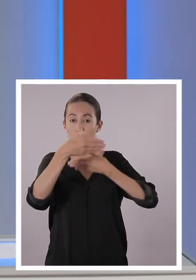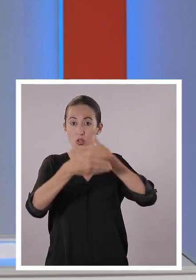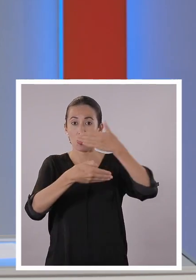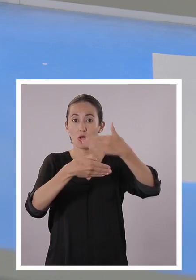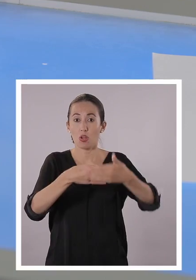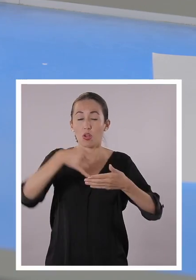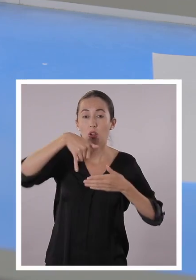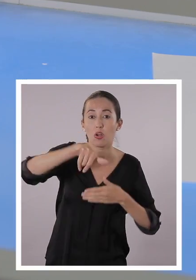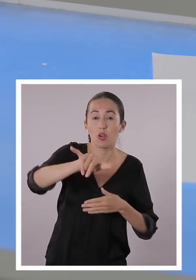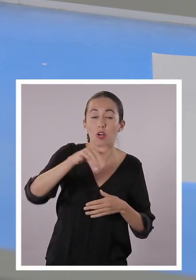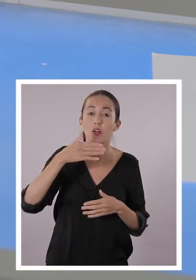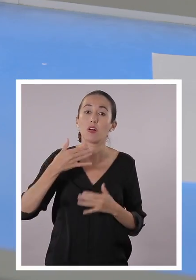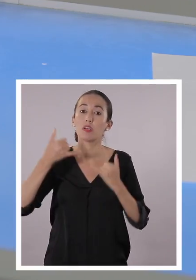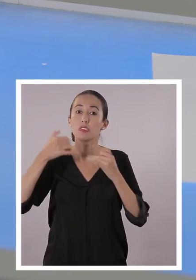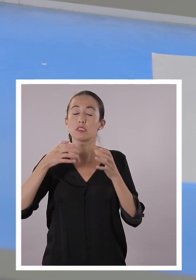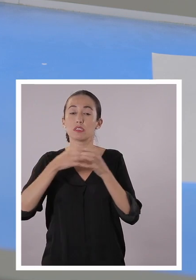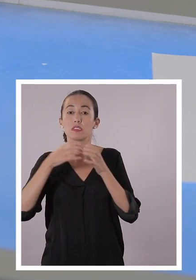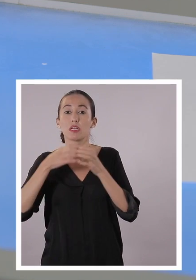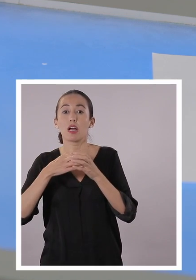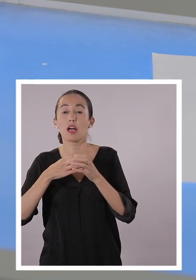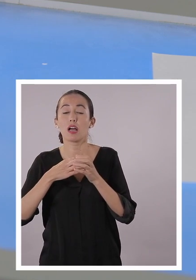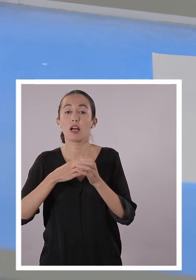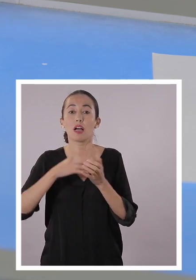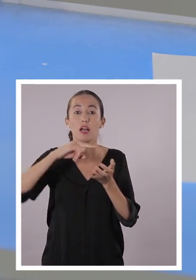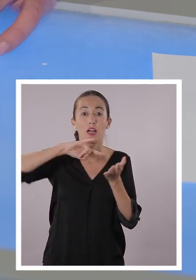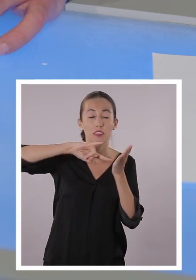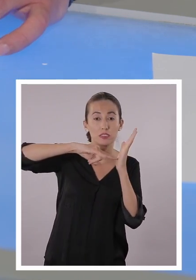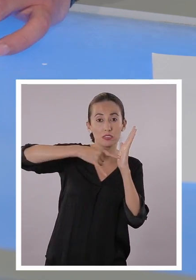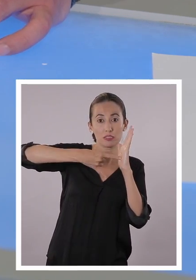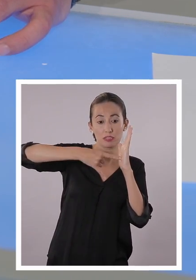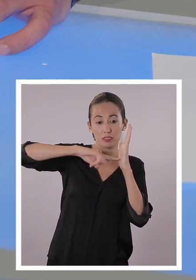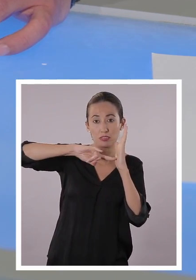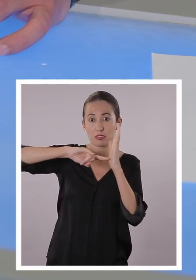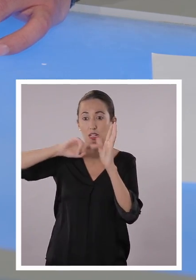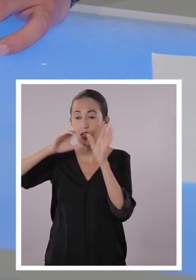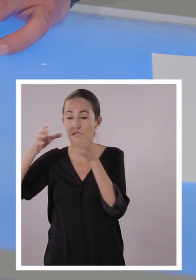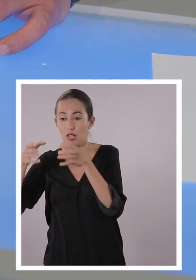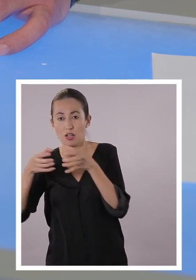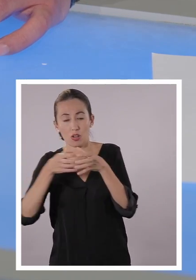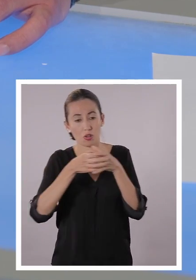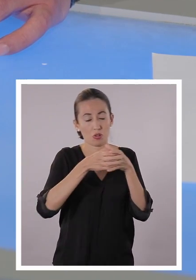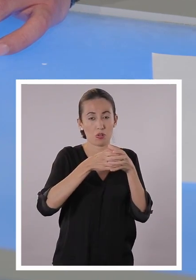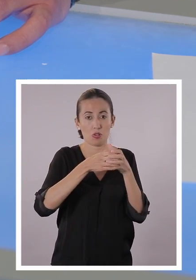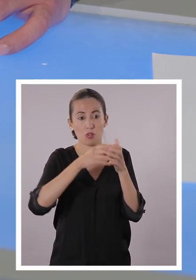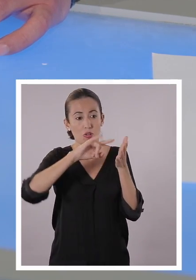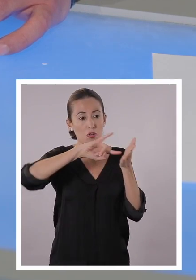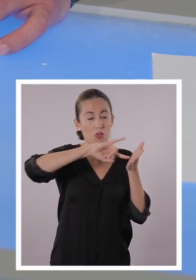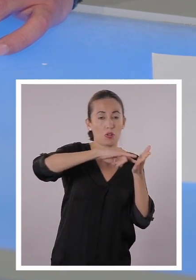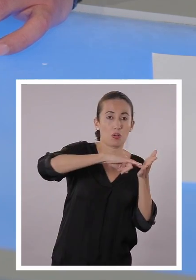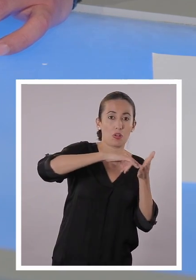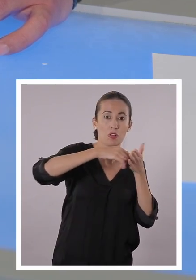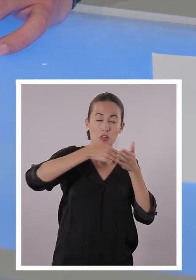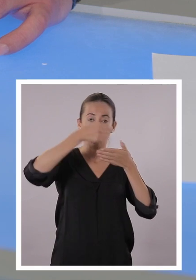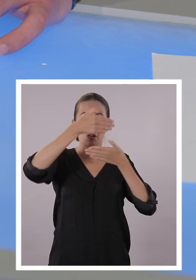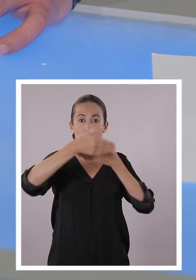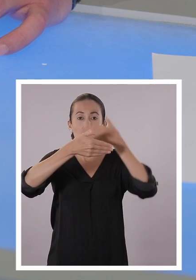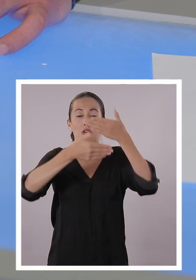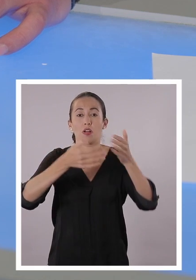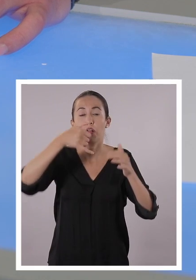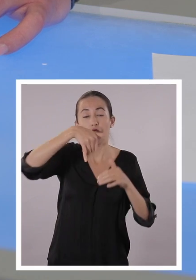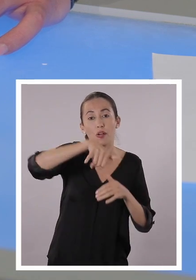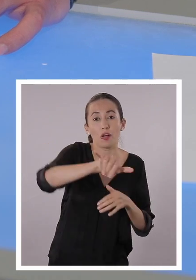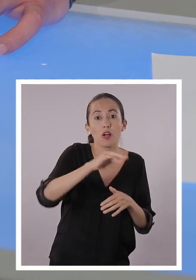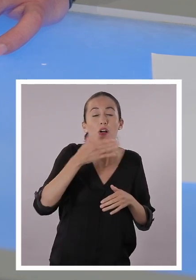asentamos y vamos señalando. Por acá. Por acá. ¿Sí?